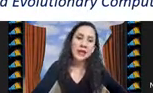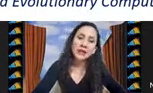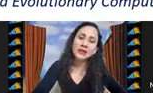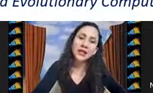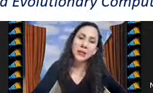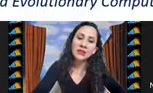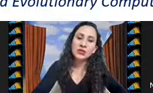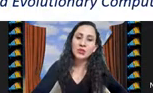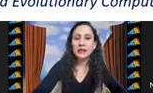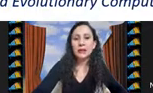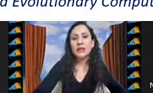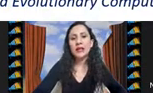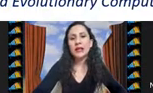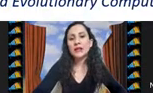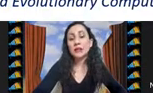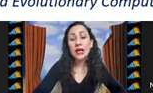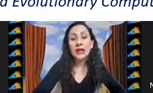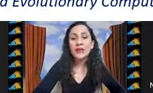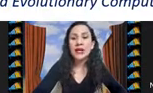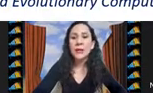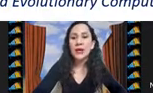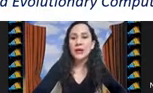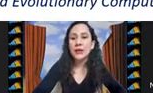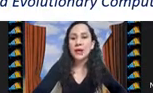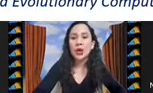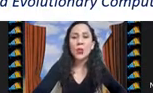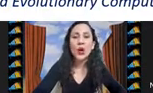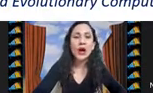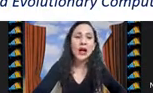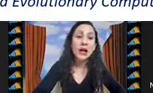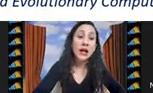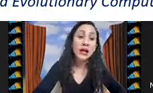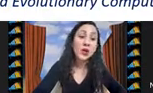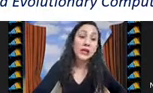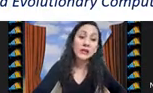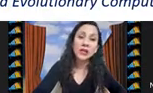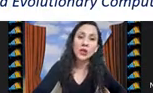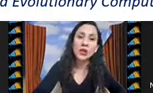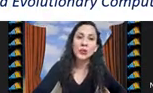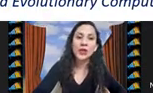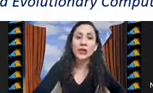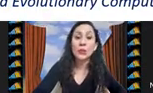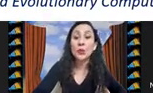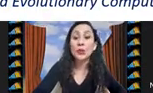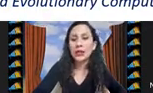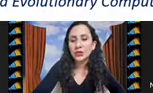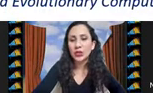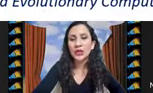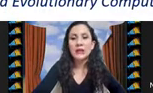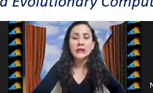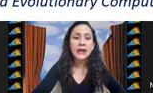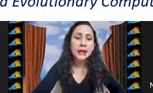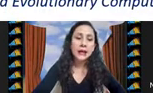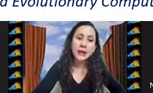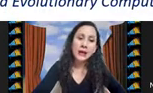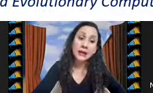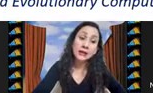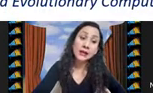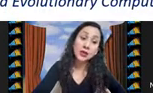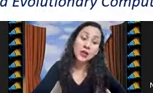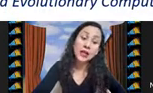y esta nada más es una tablita una gráfica para que vean cómo ha ido creciendo el número de publicaciones